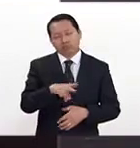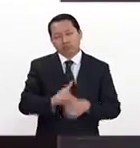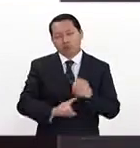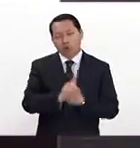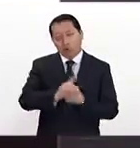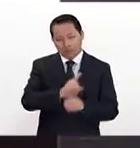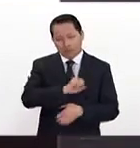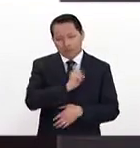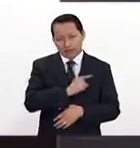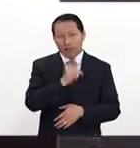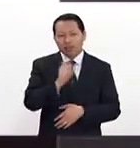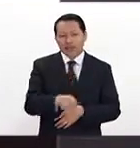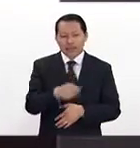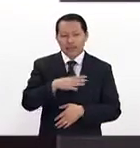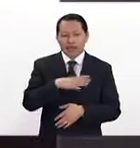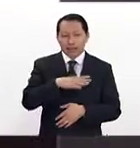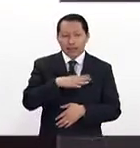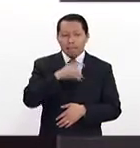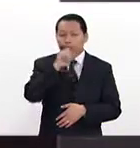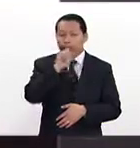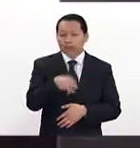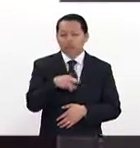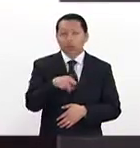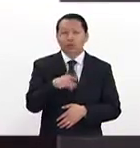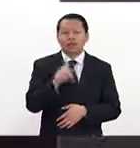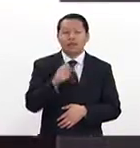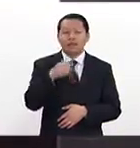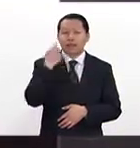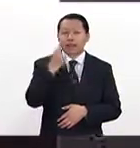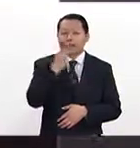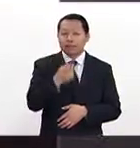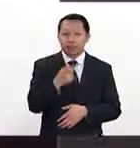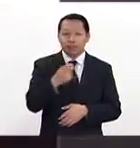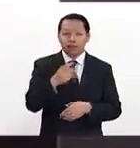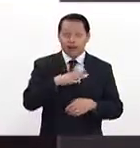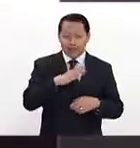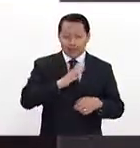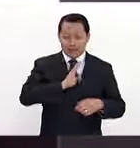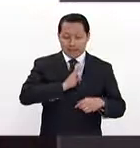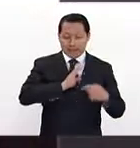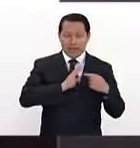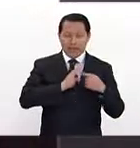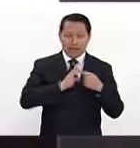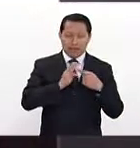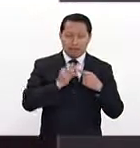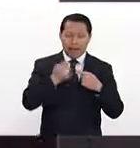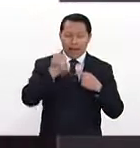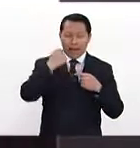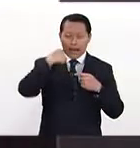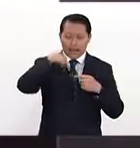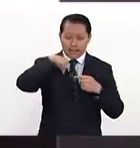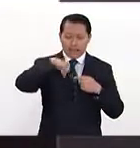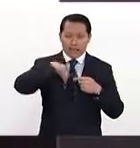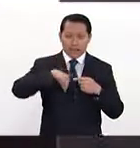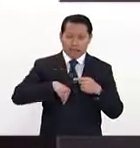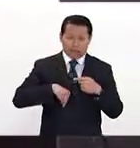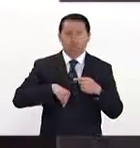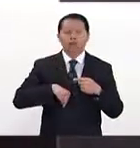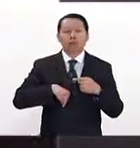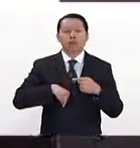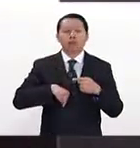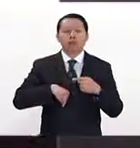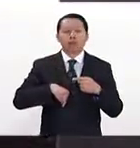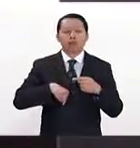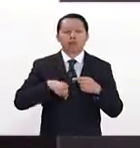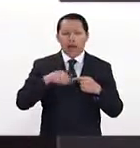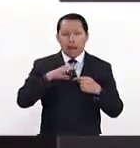La resistencia antimicrobiana es la capacidad que tiene un microorganismo de crecer a pesar de estar en